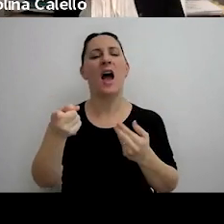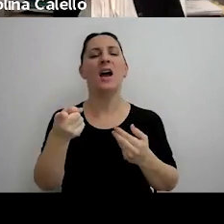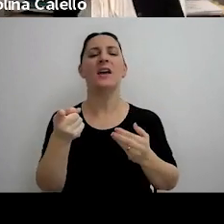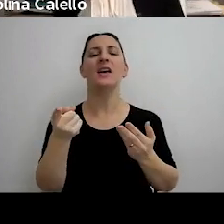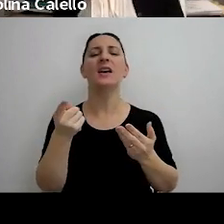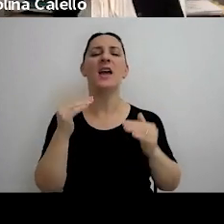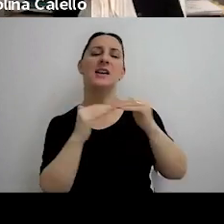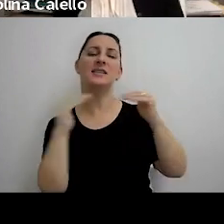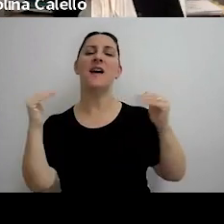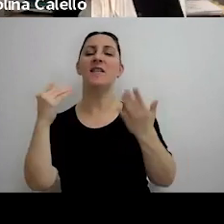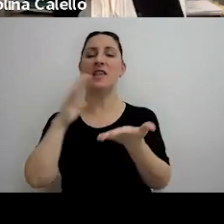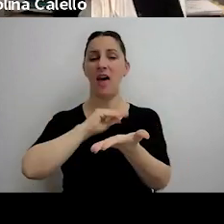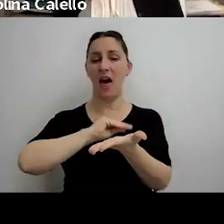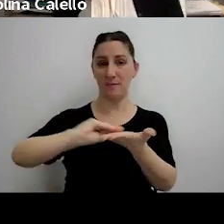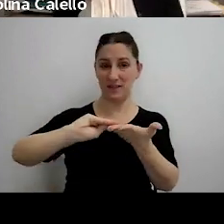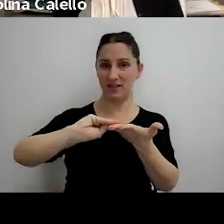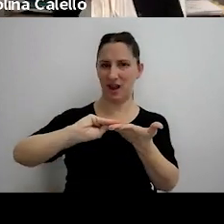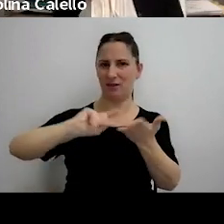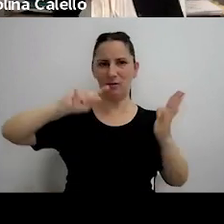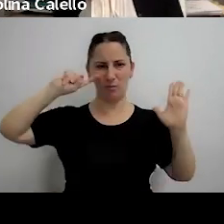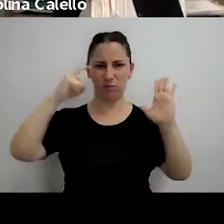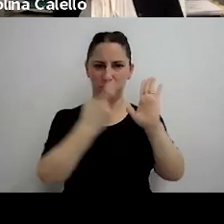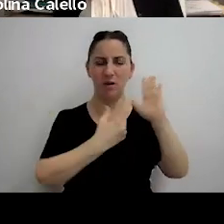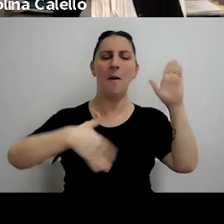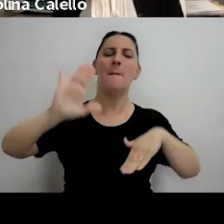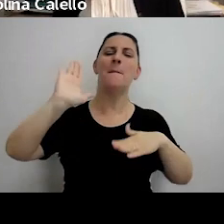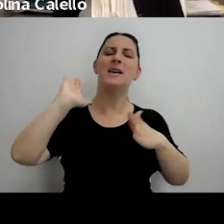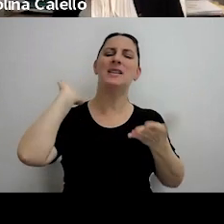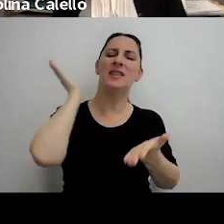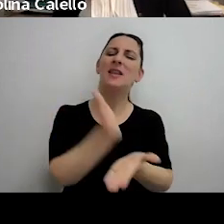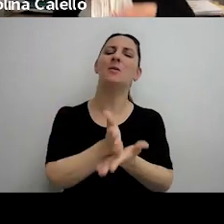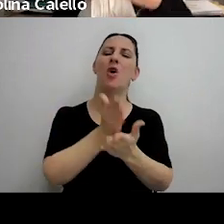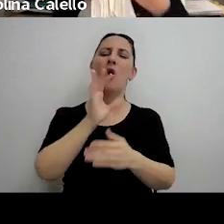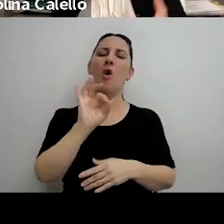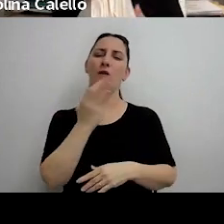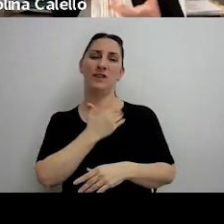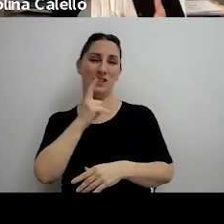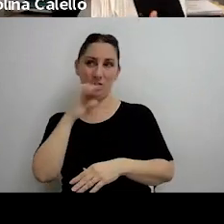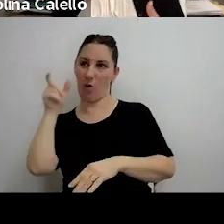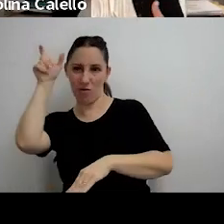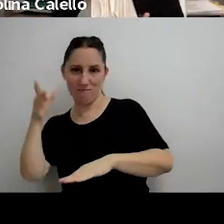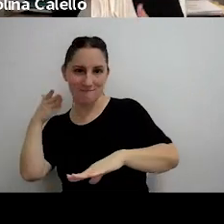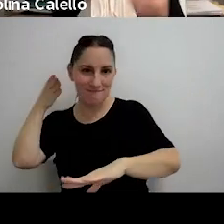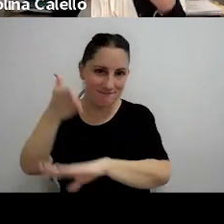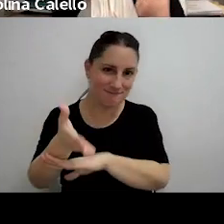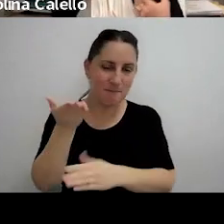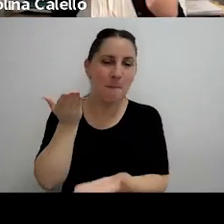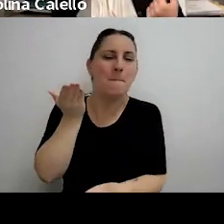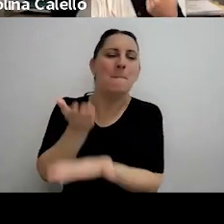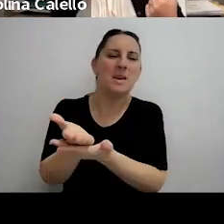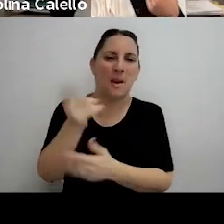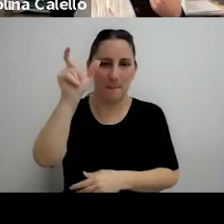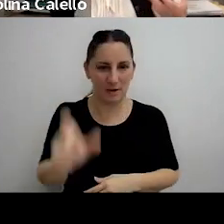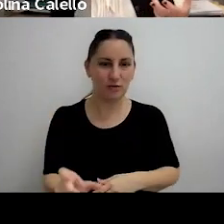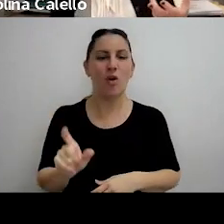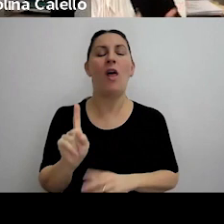estabilidad del acto administrativo sobre todo en la determinación de oficio cuando se vuelve sobre un tema que